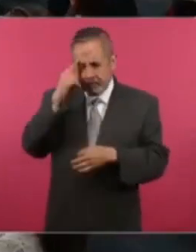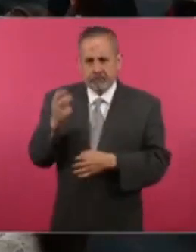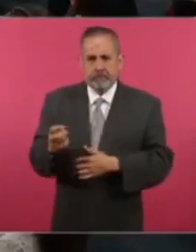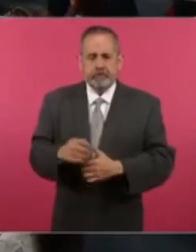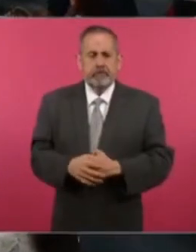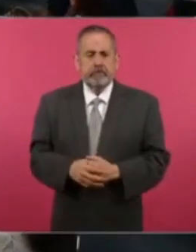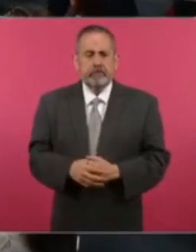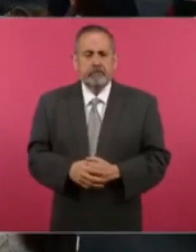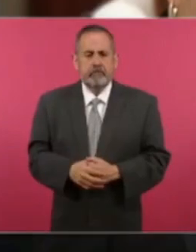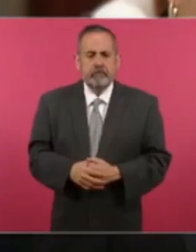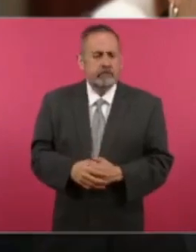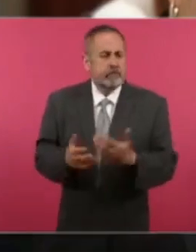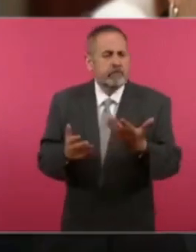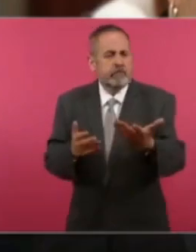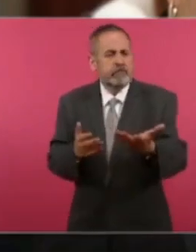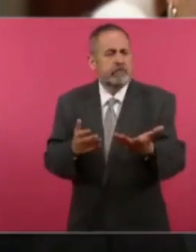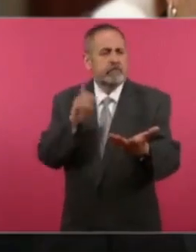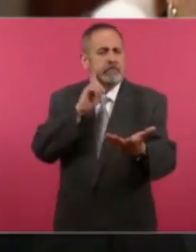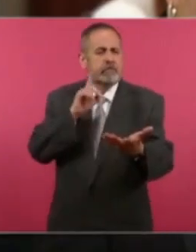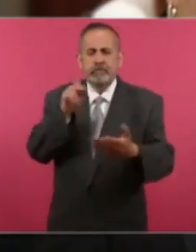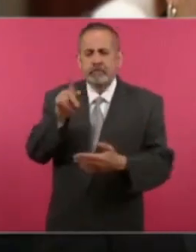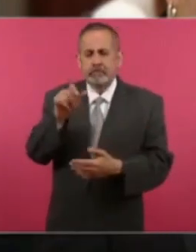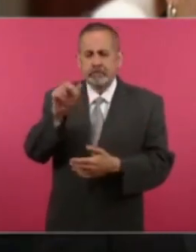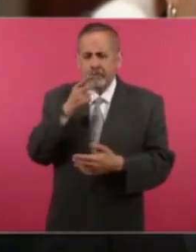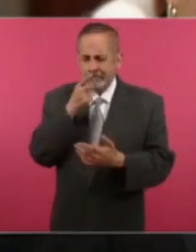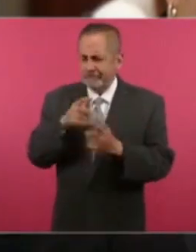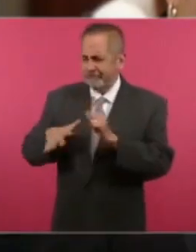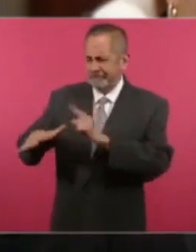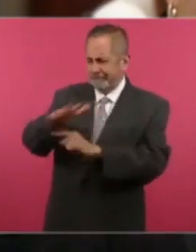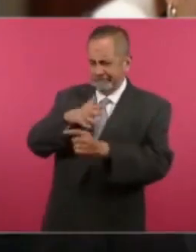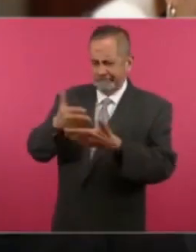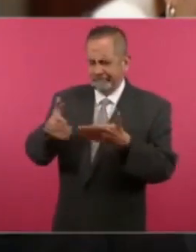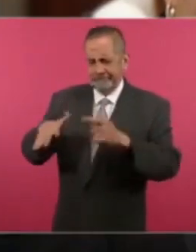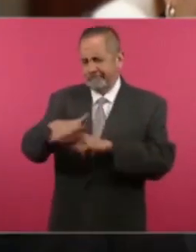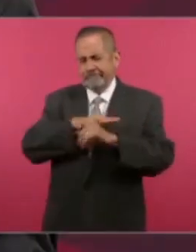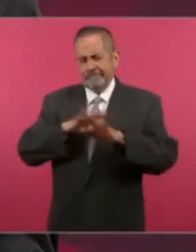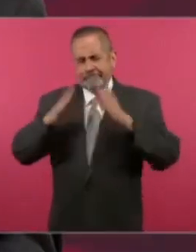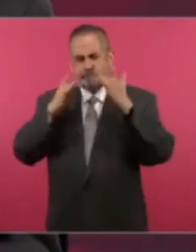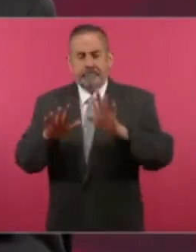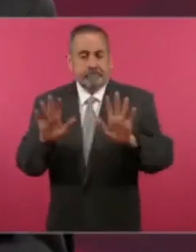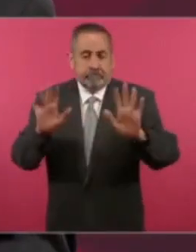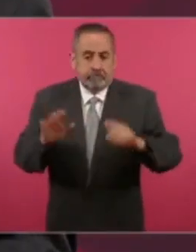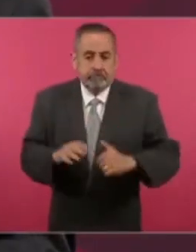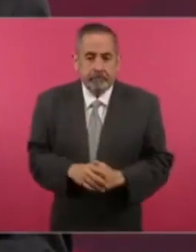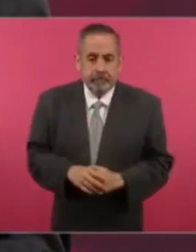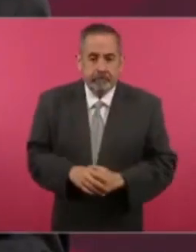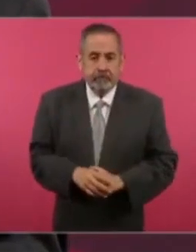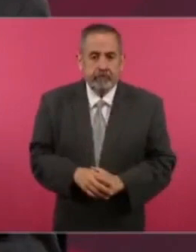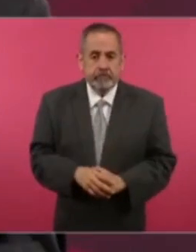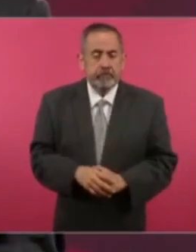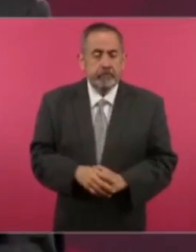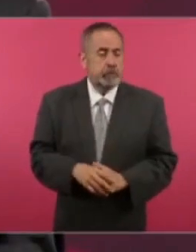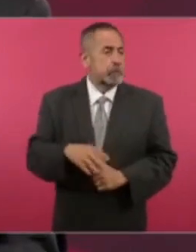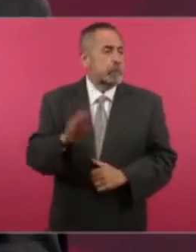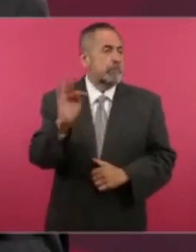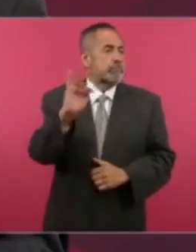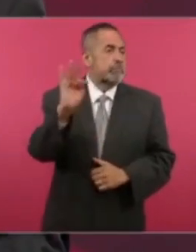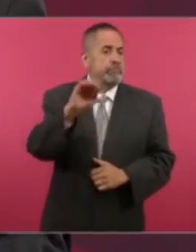¿A qué se refiere Carla Quintana cuando dice el contexto actual? Pues puede ser por